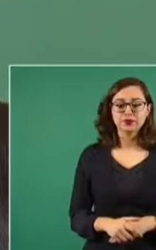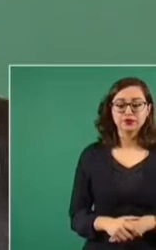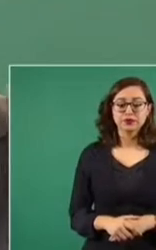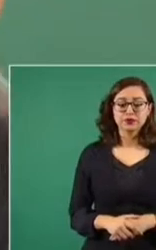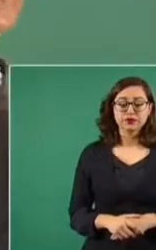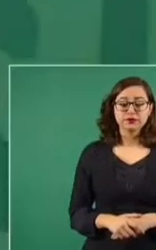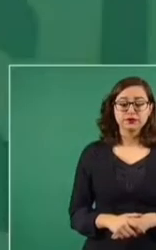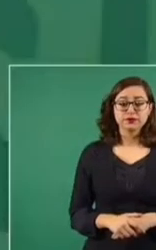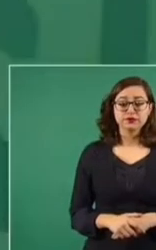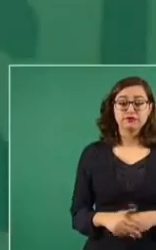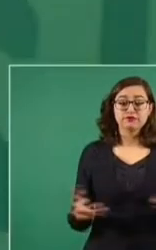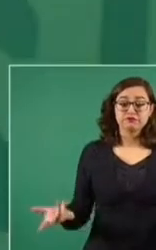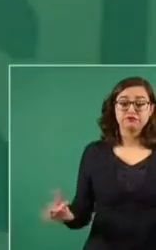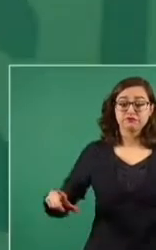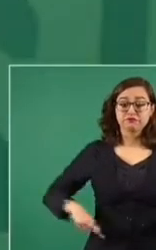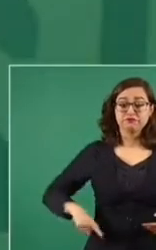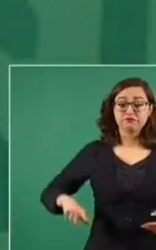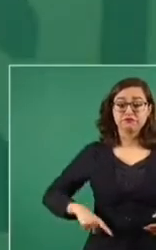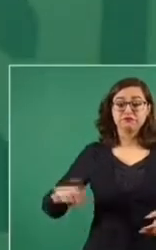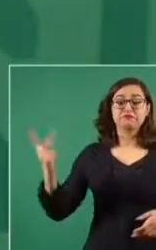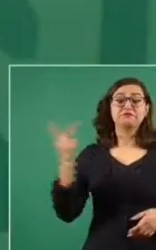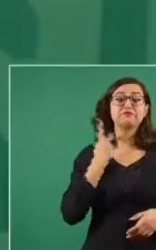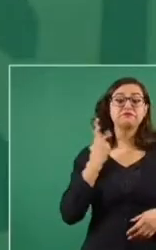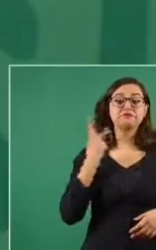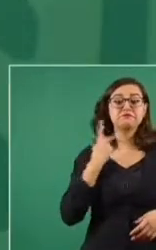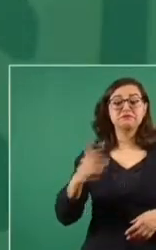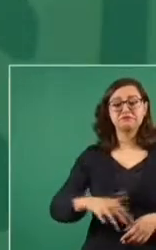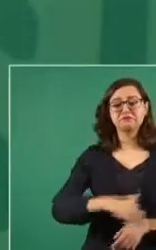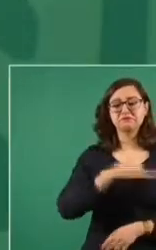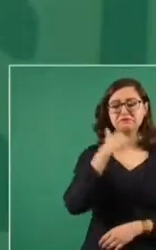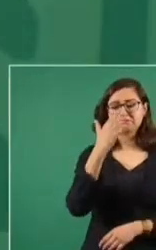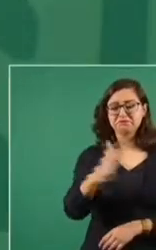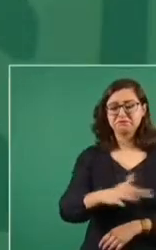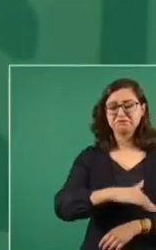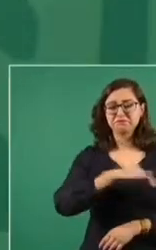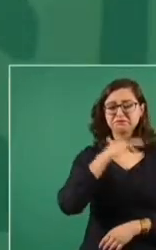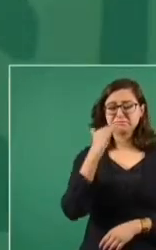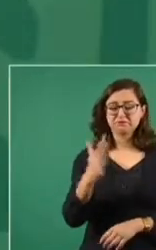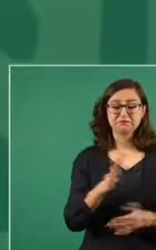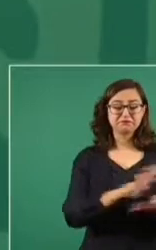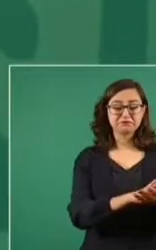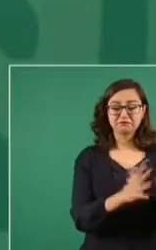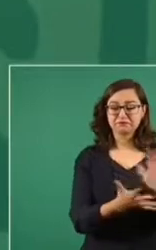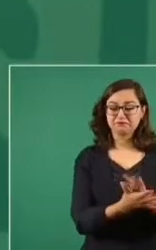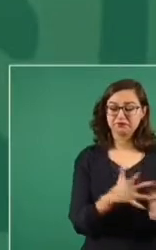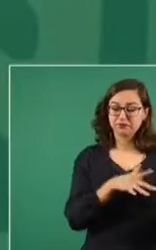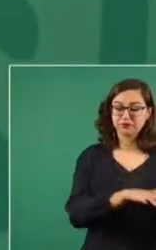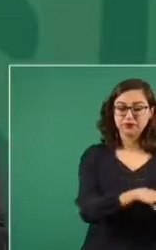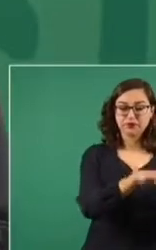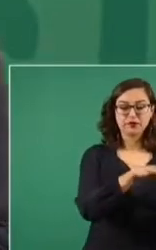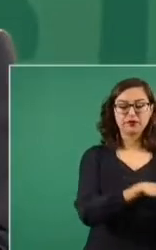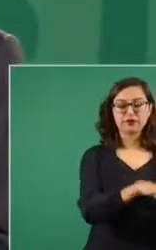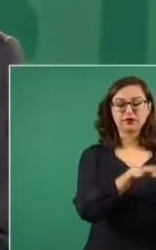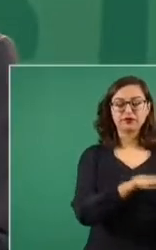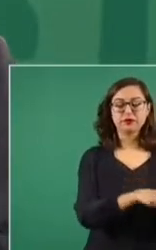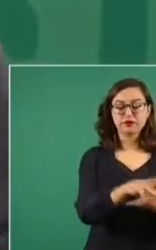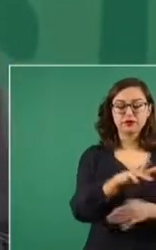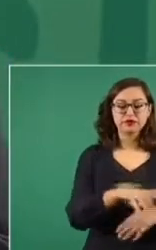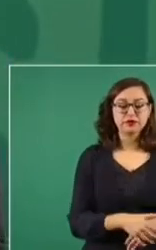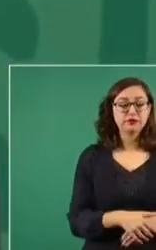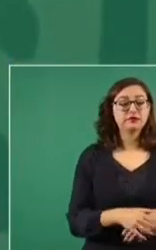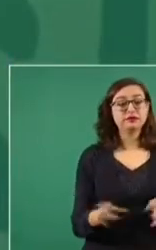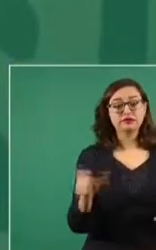apoyo de políticos corruptos. Y no sólo se compraban caros